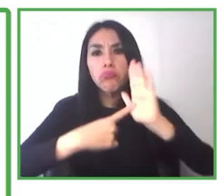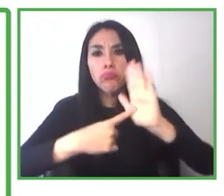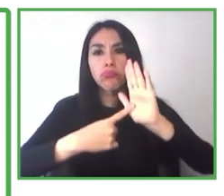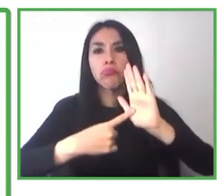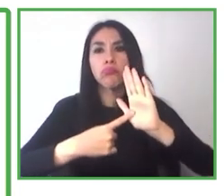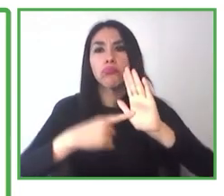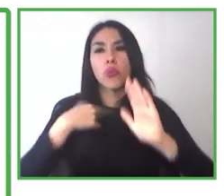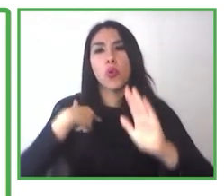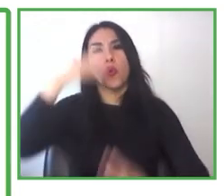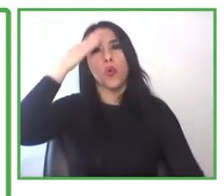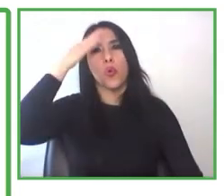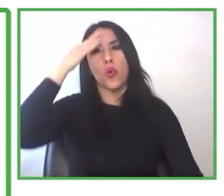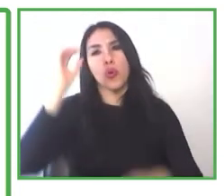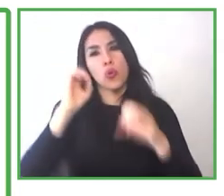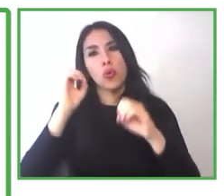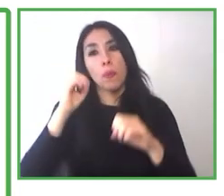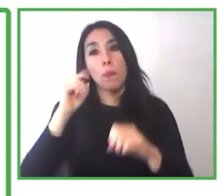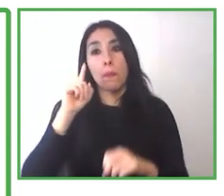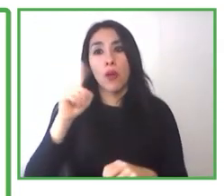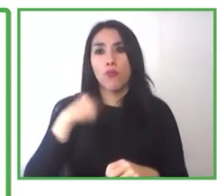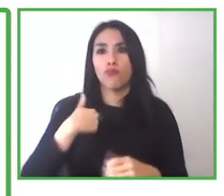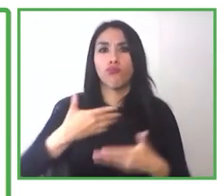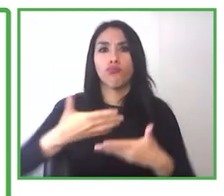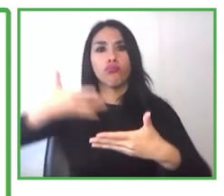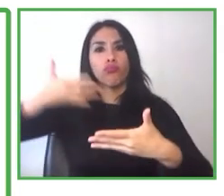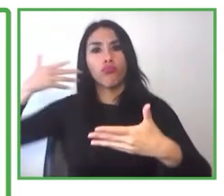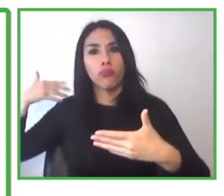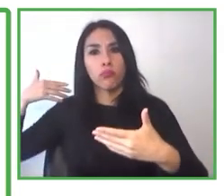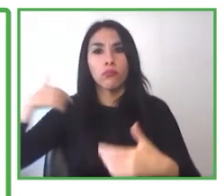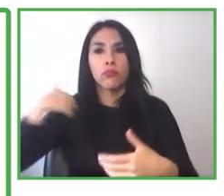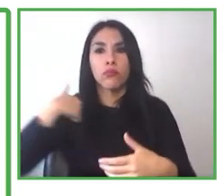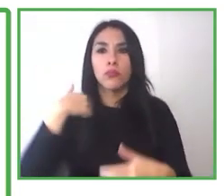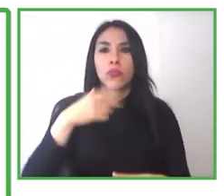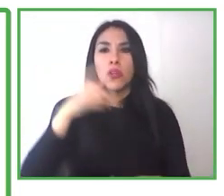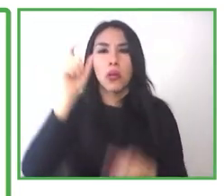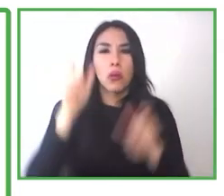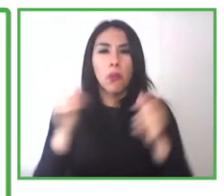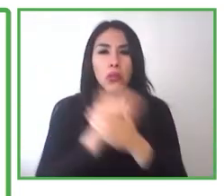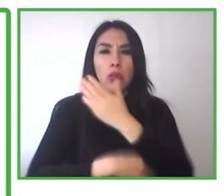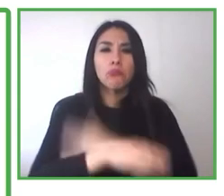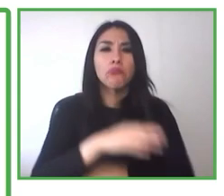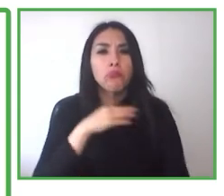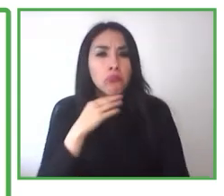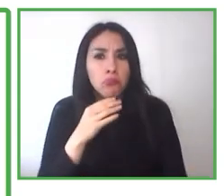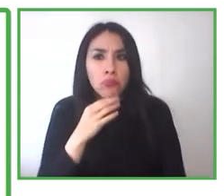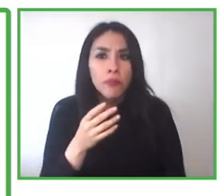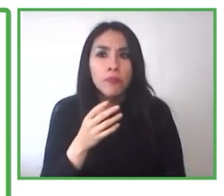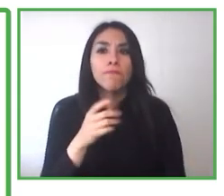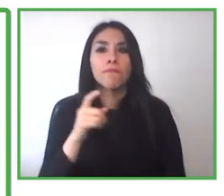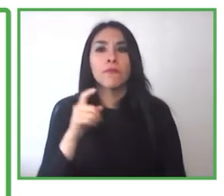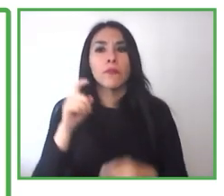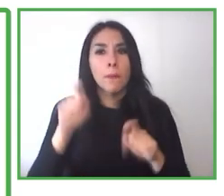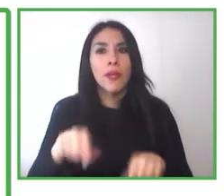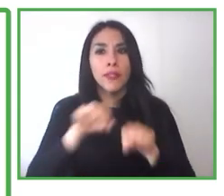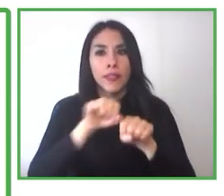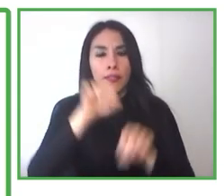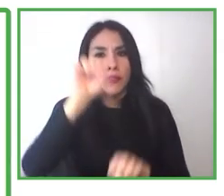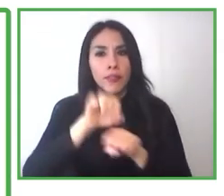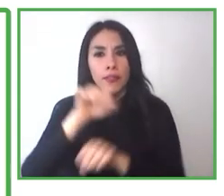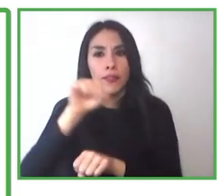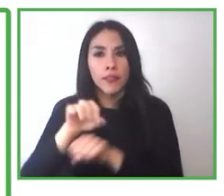cierta discapacidad. Hemos certificado a jóvenes, ¿cierto? Con discapacidad